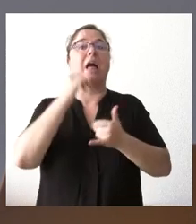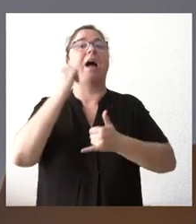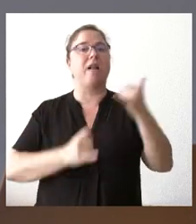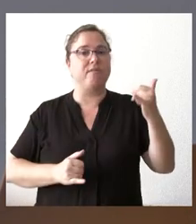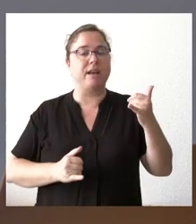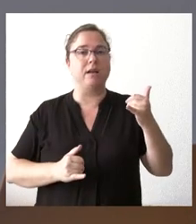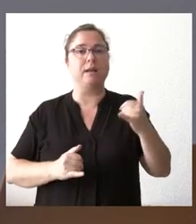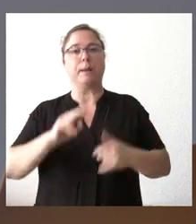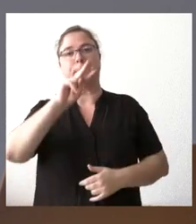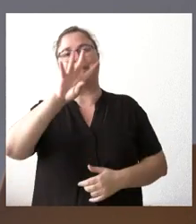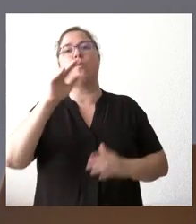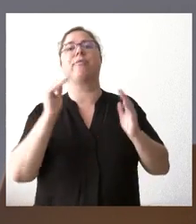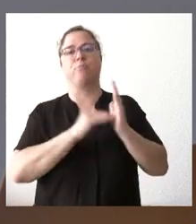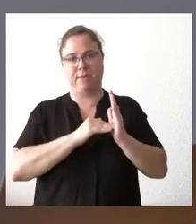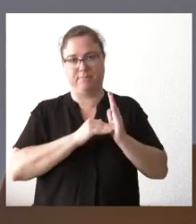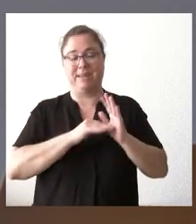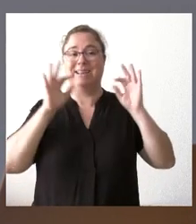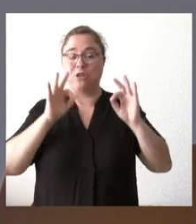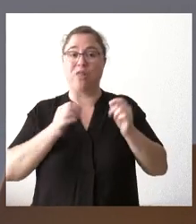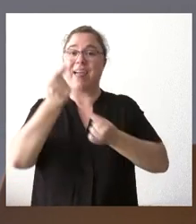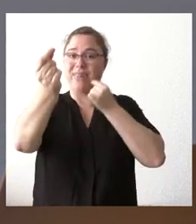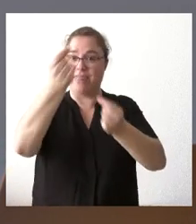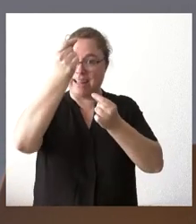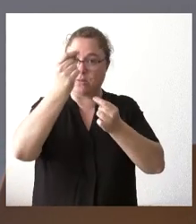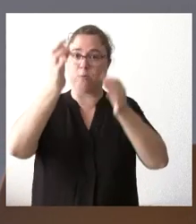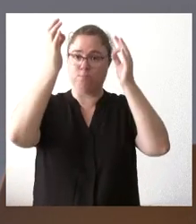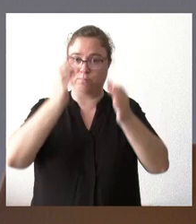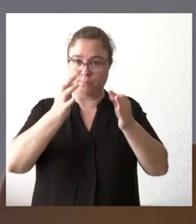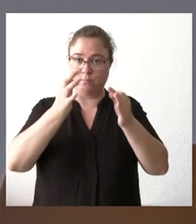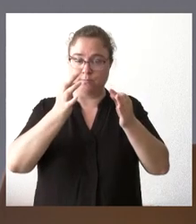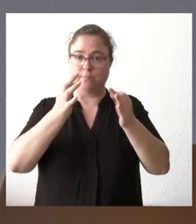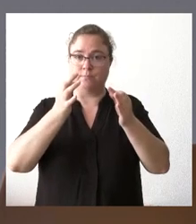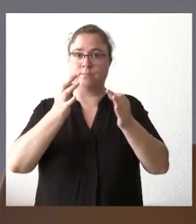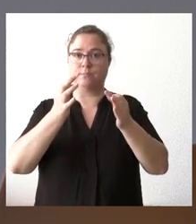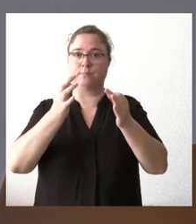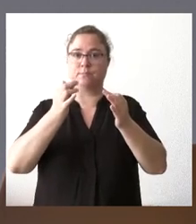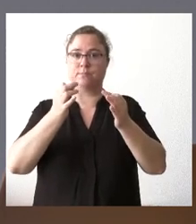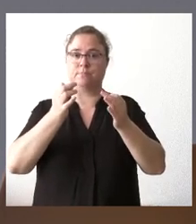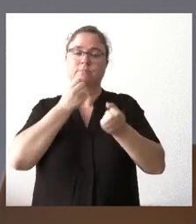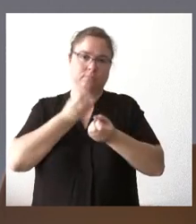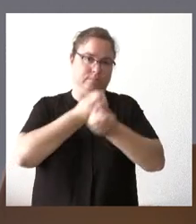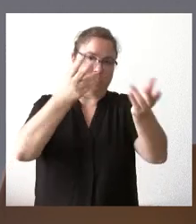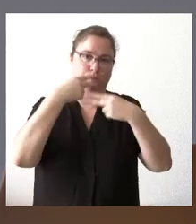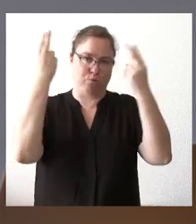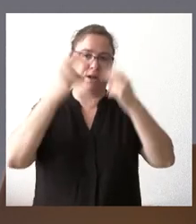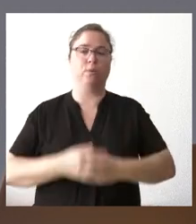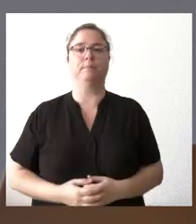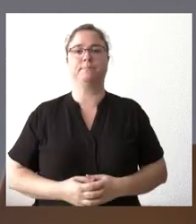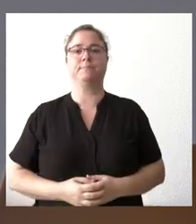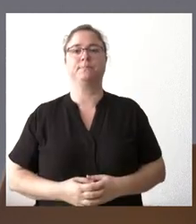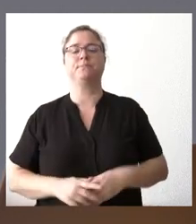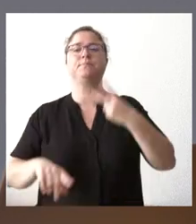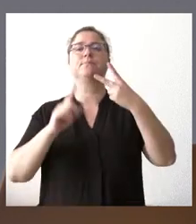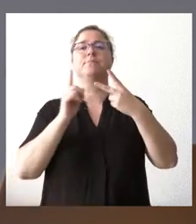algo más de 24.000 por tanto cuando se tengan esos datos se estará en comunicarlos públicamente. En cuanto